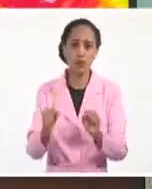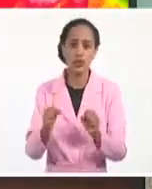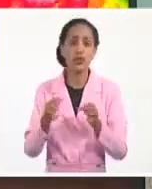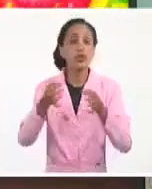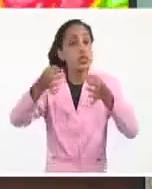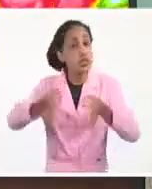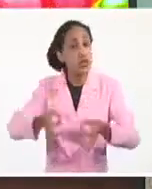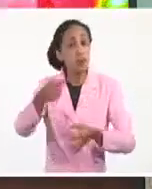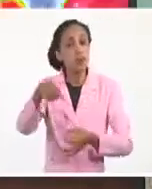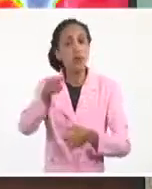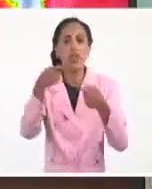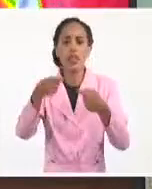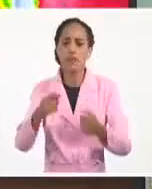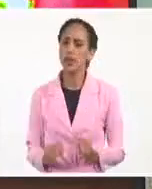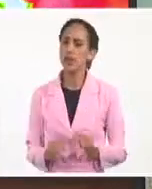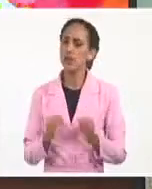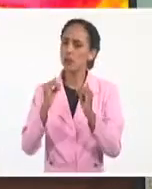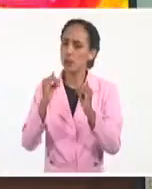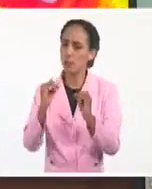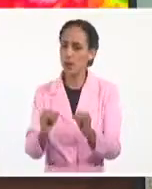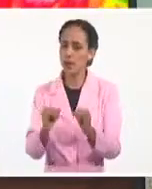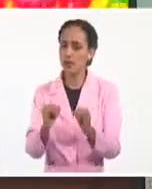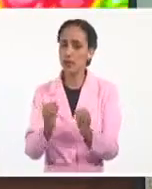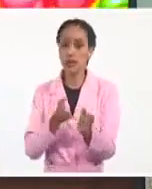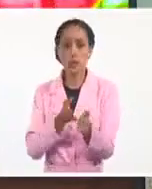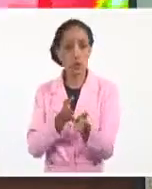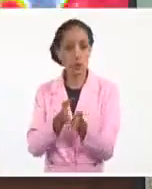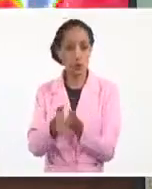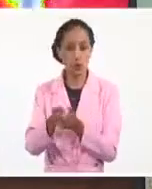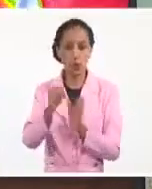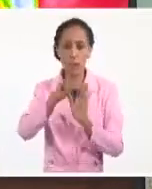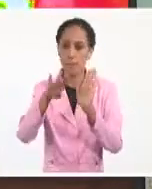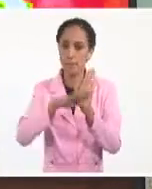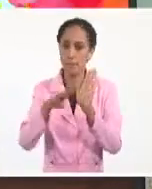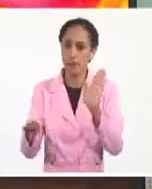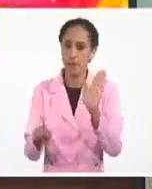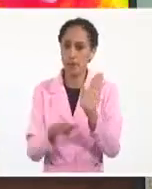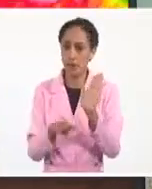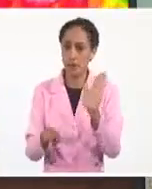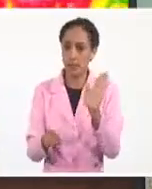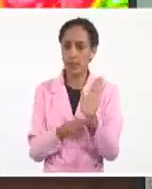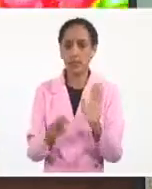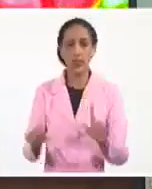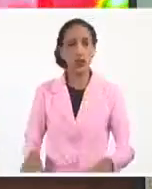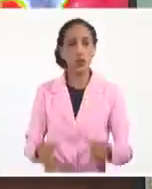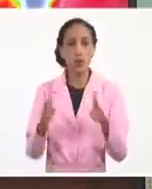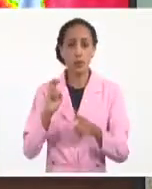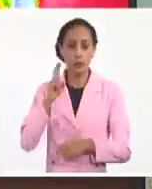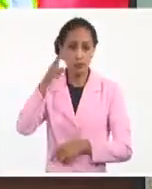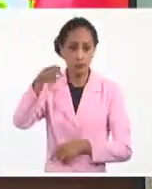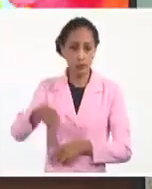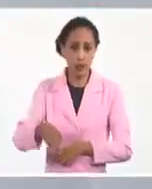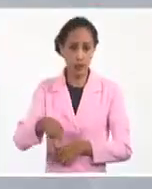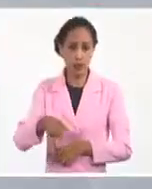mantenerse informado, y sobre todo, seguir las medidas y orientaciones de nuestra defensa civil. Bueno.